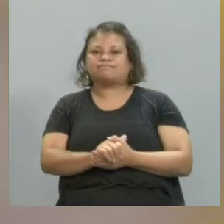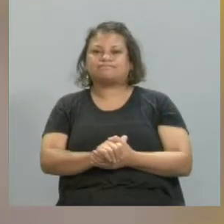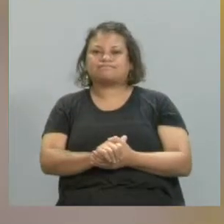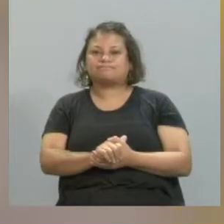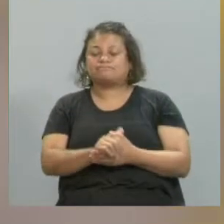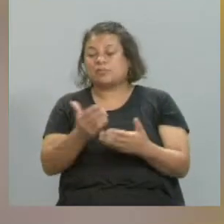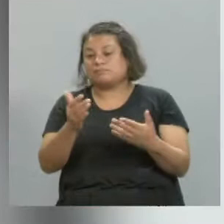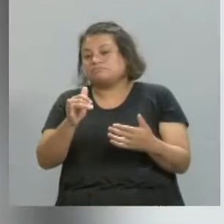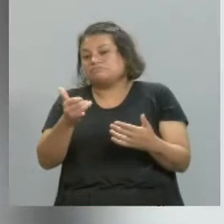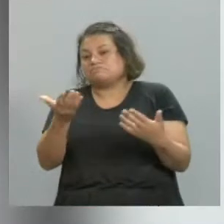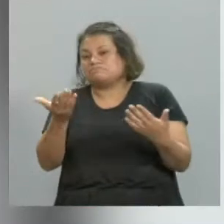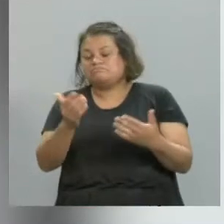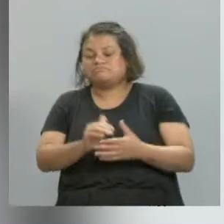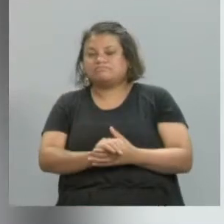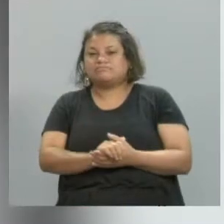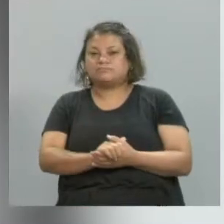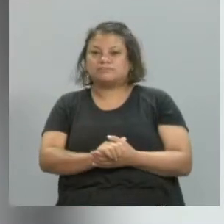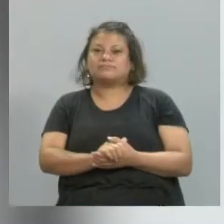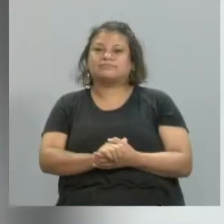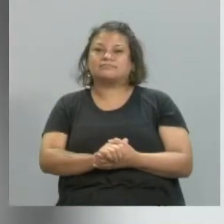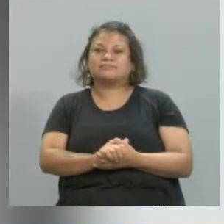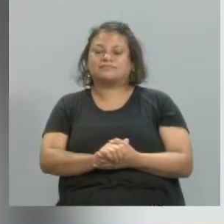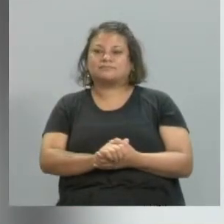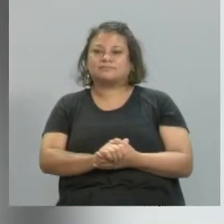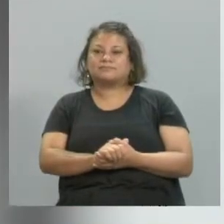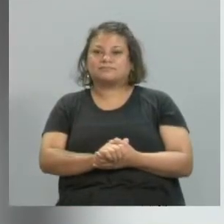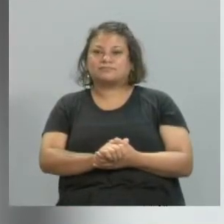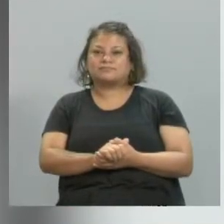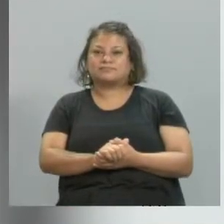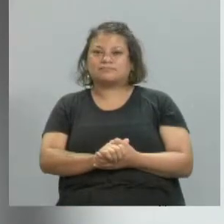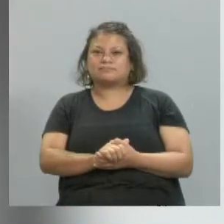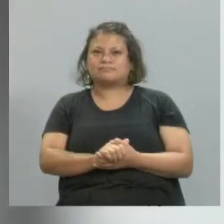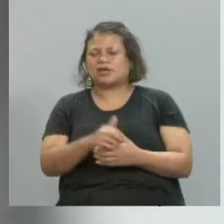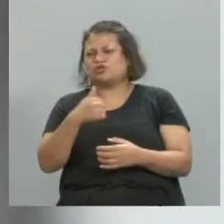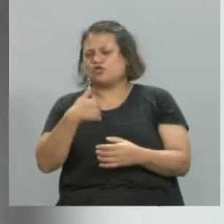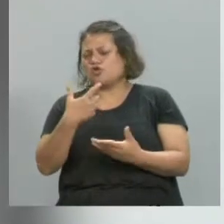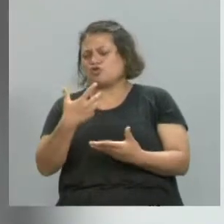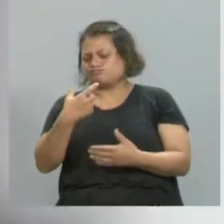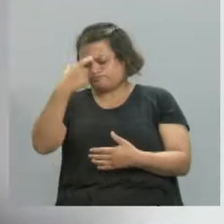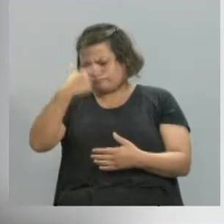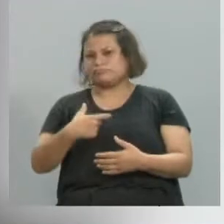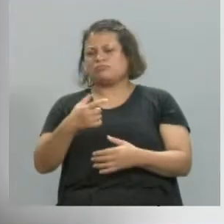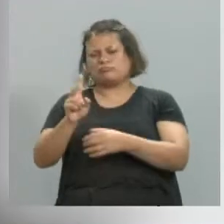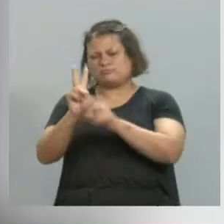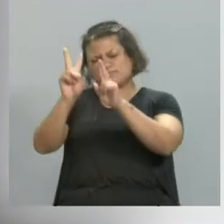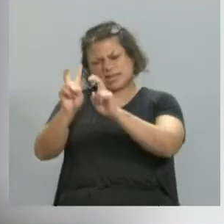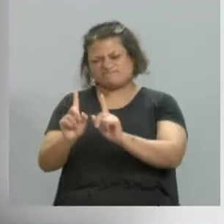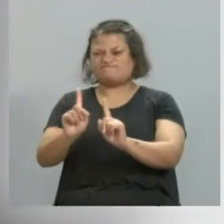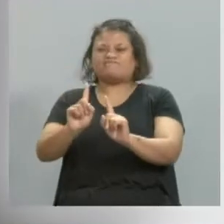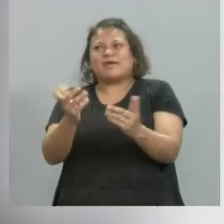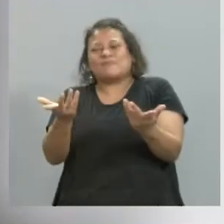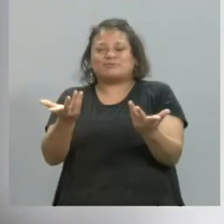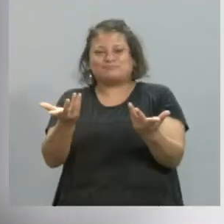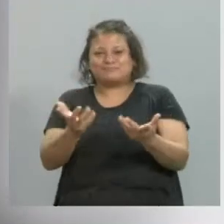Pero, bueno, sí, no sé, no sé si denominarme como un investigador, pero... Pero sí